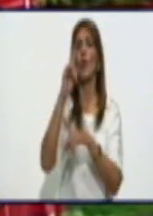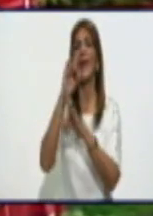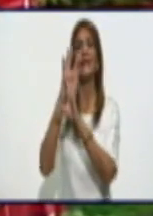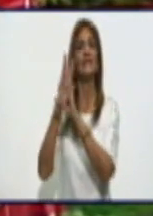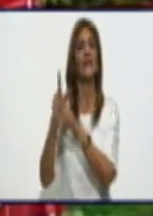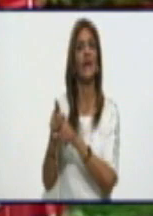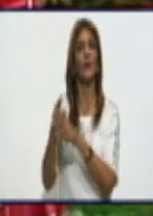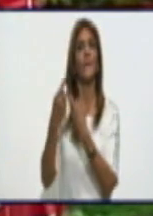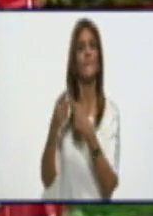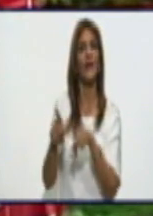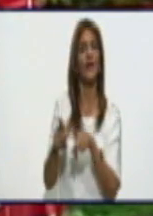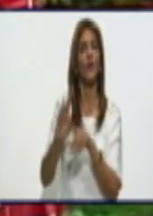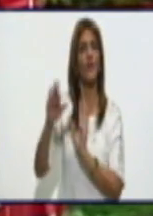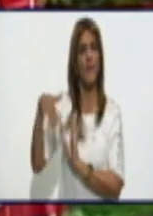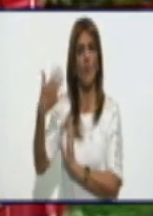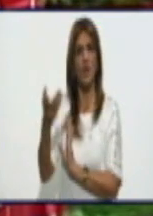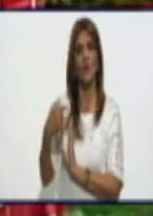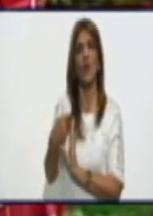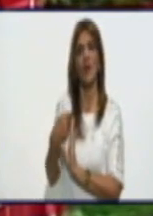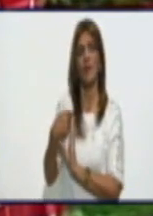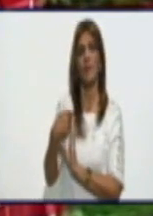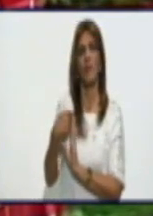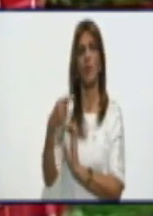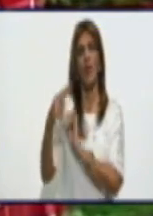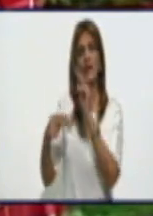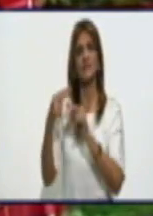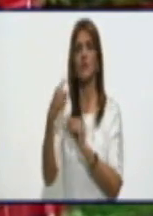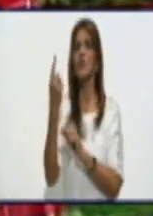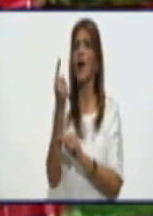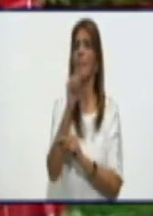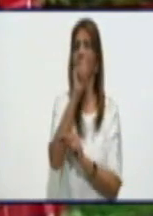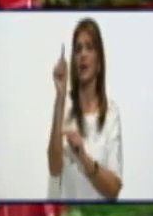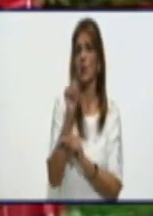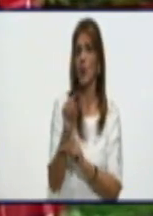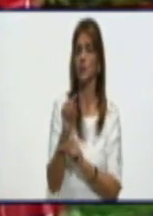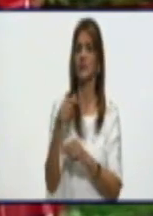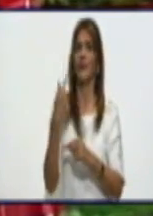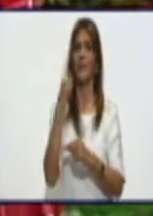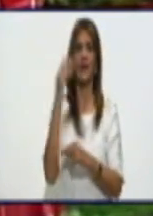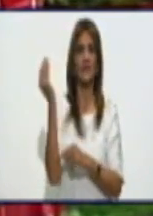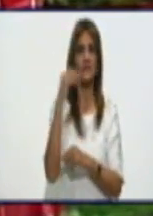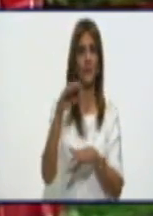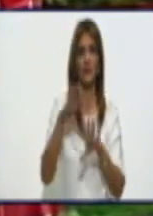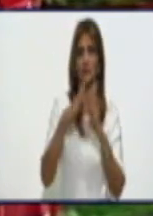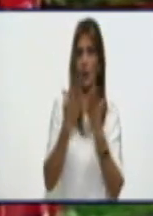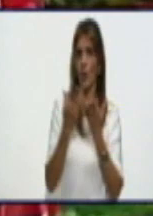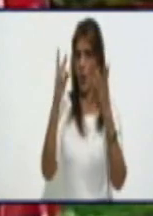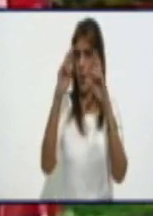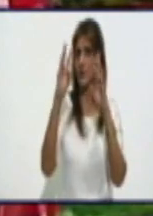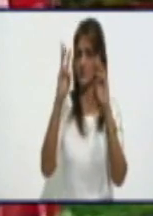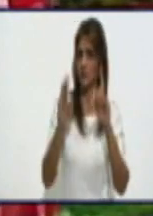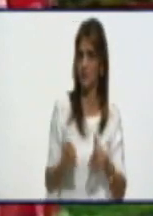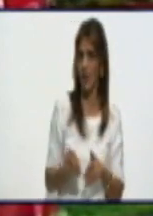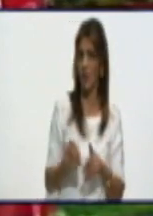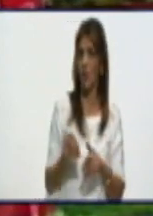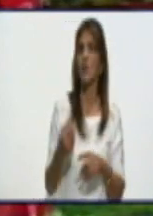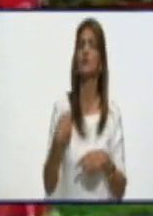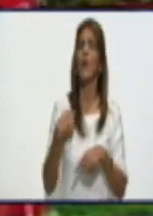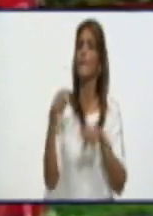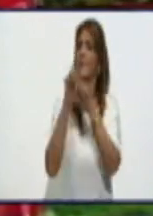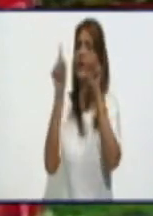hacerle una pregunta para buscar la respuesta al regreso de este material. ¿Realmente está Granma